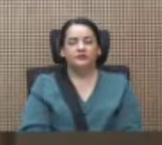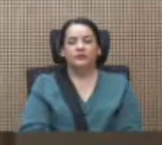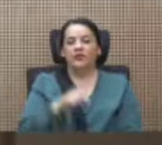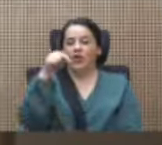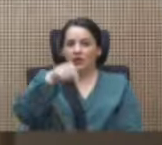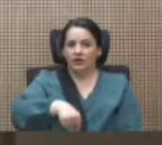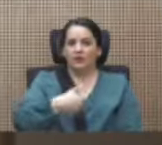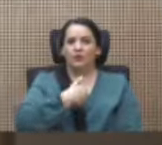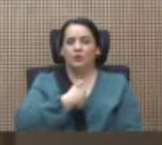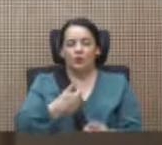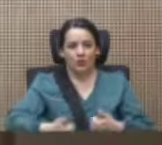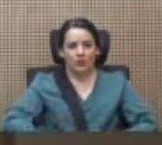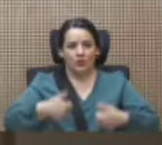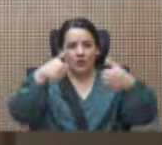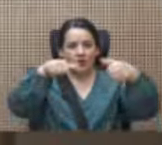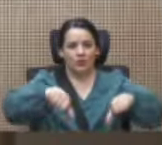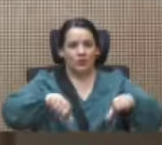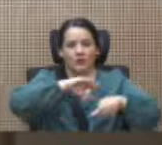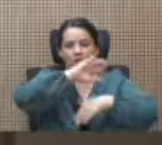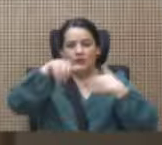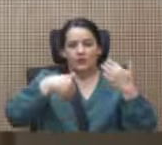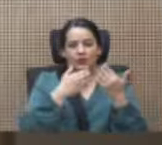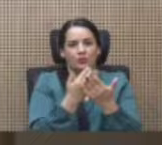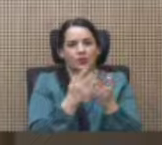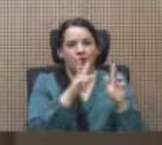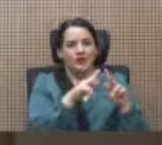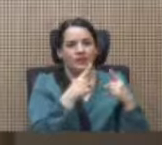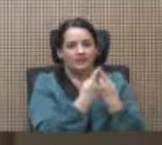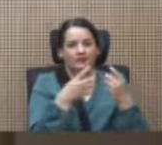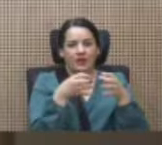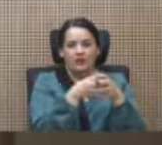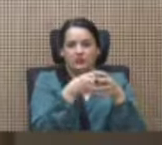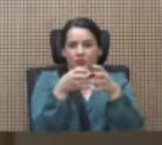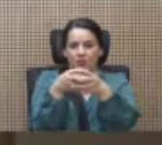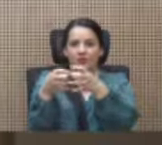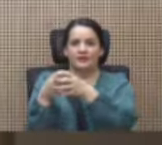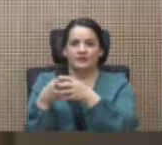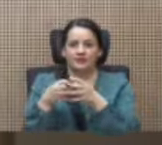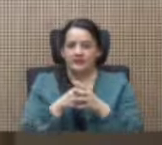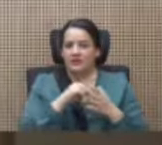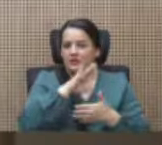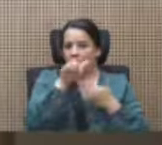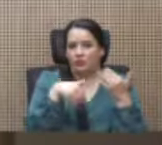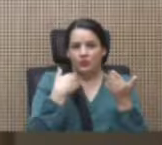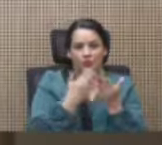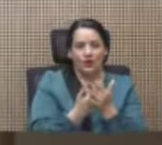de todas las fracciones, de todas,